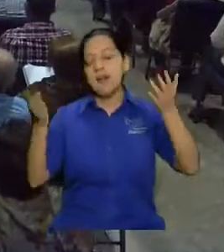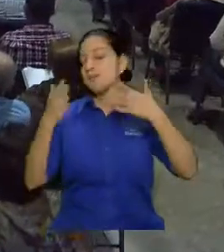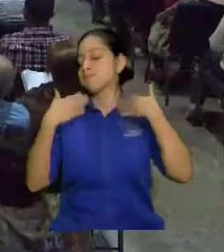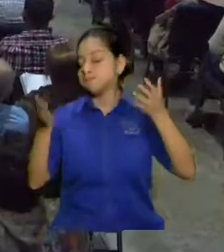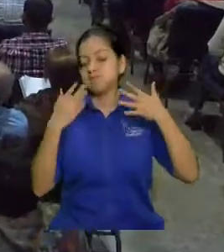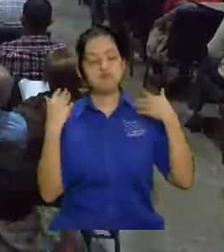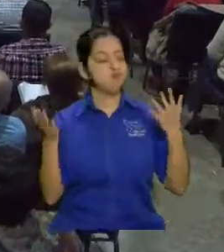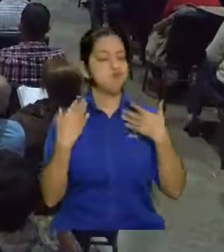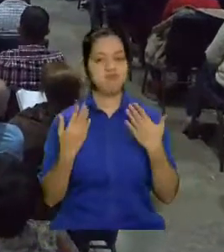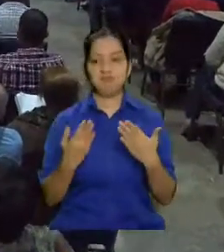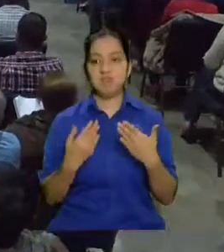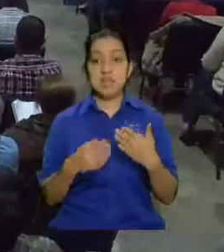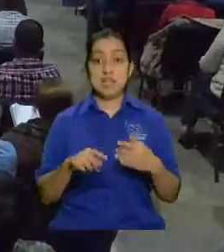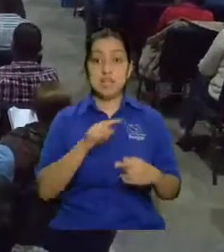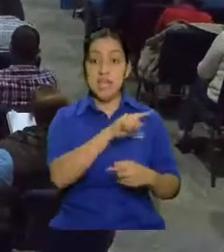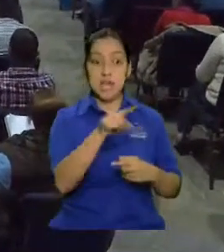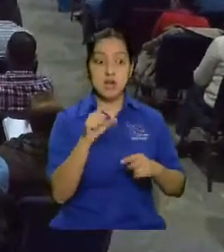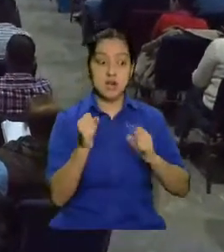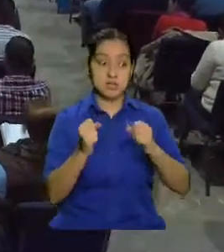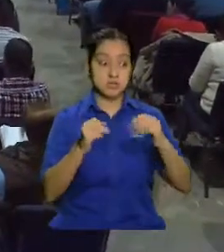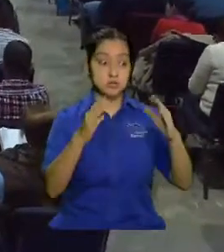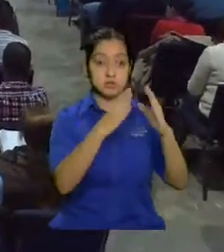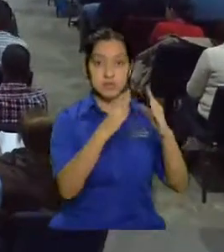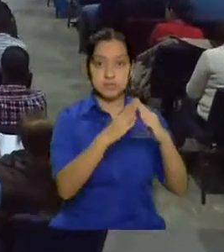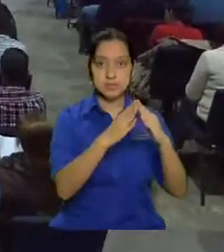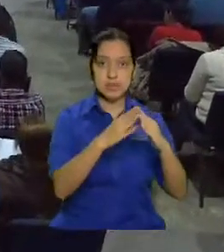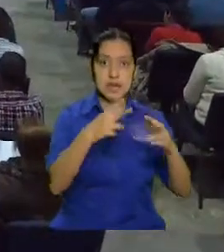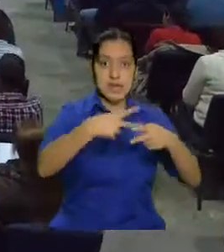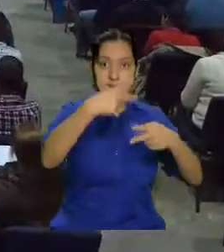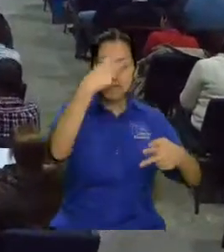casas y no les ponen ventanas